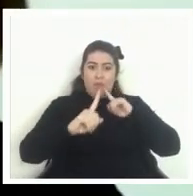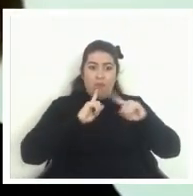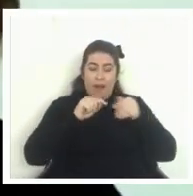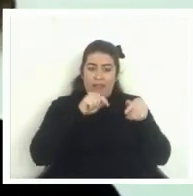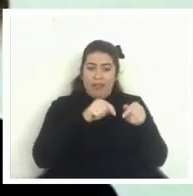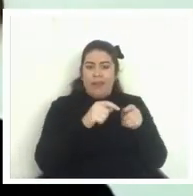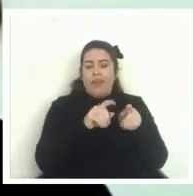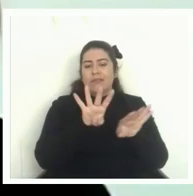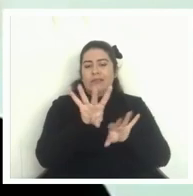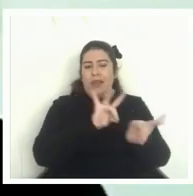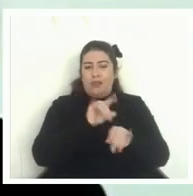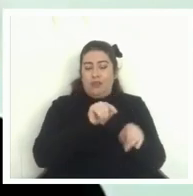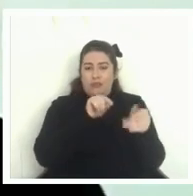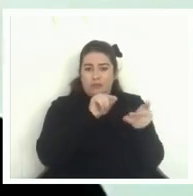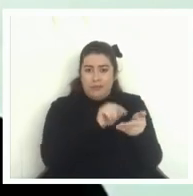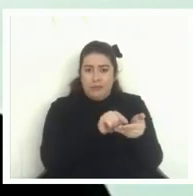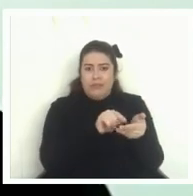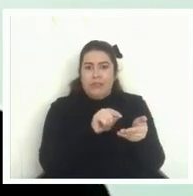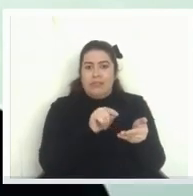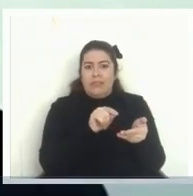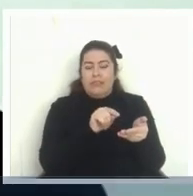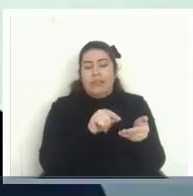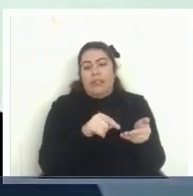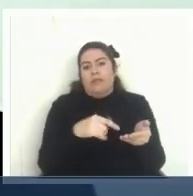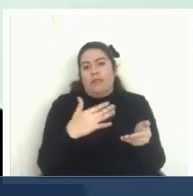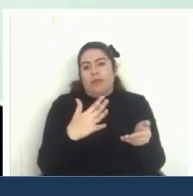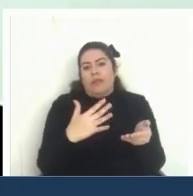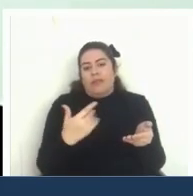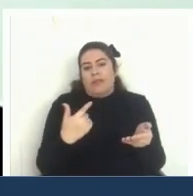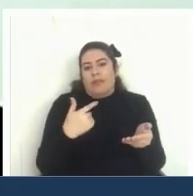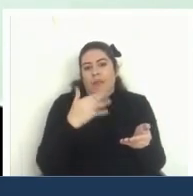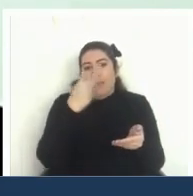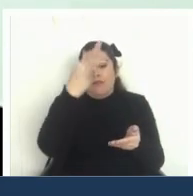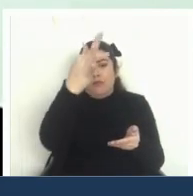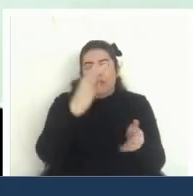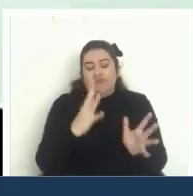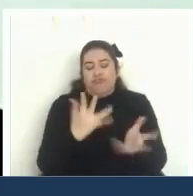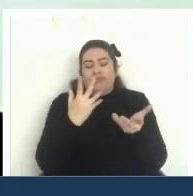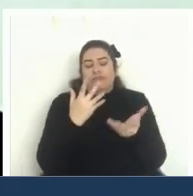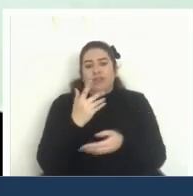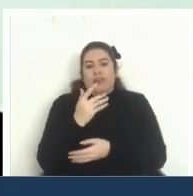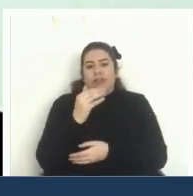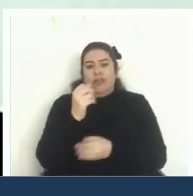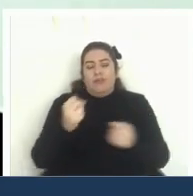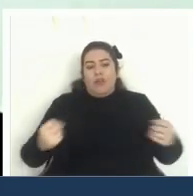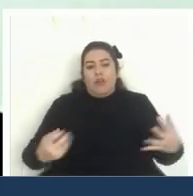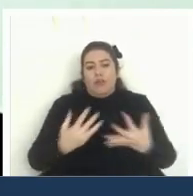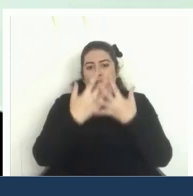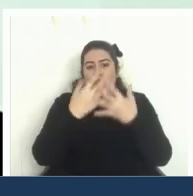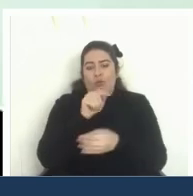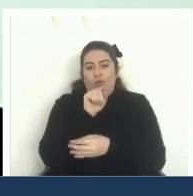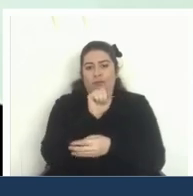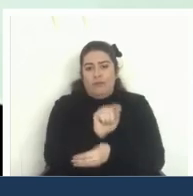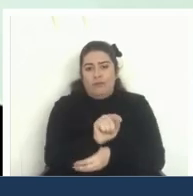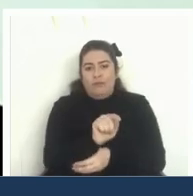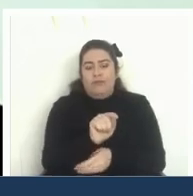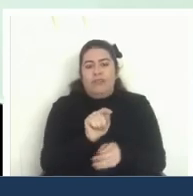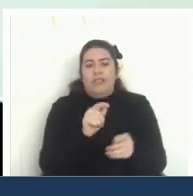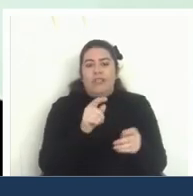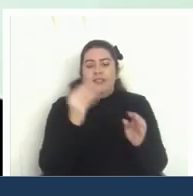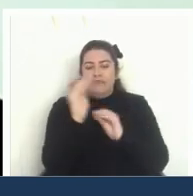selección de altas consecuencias que impactan en el currículum que realmente se implementa